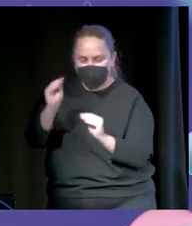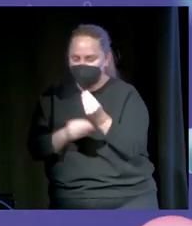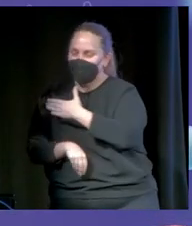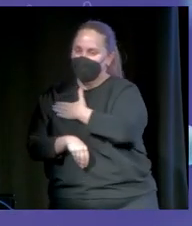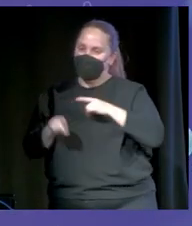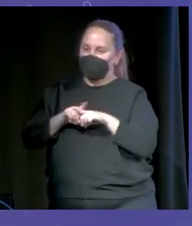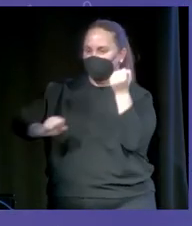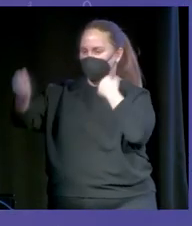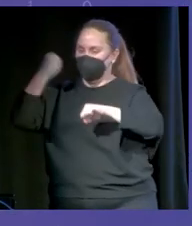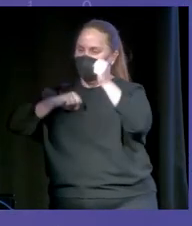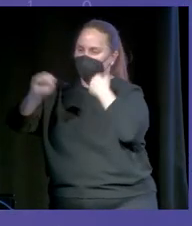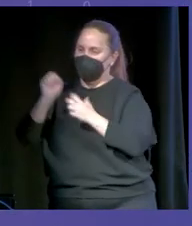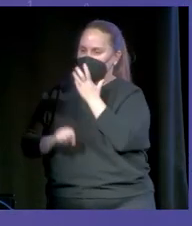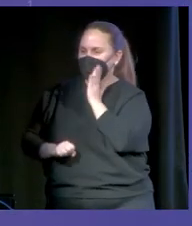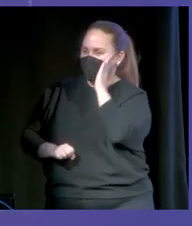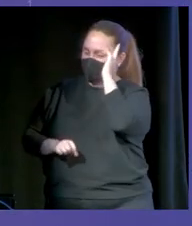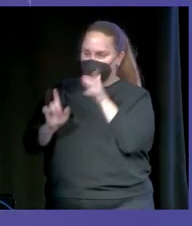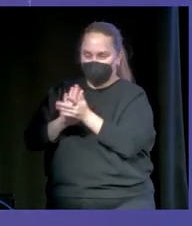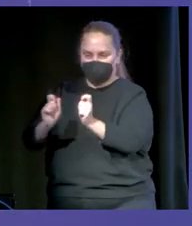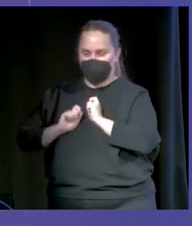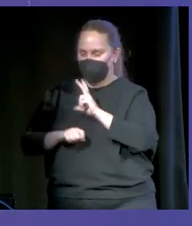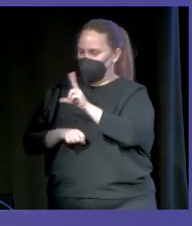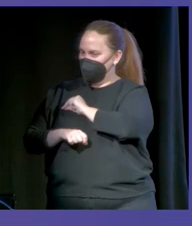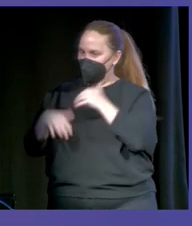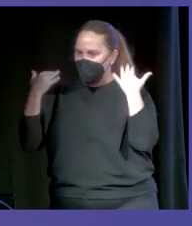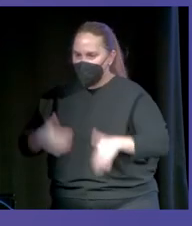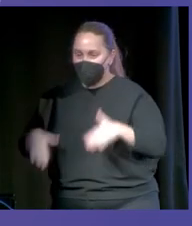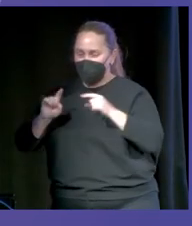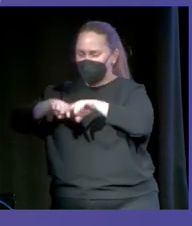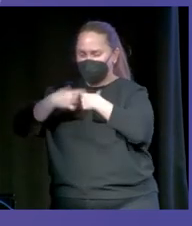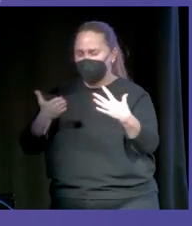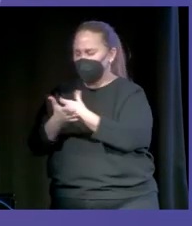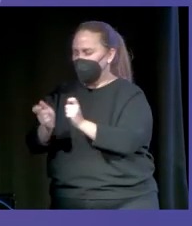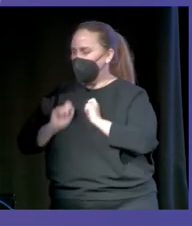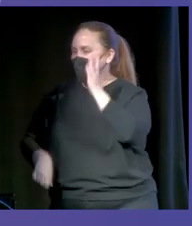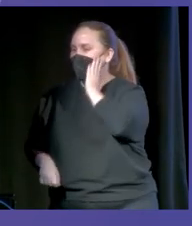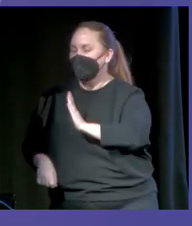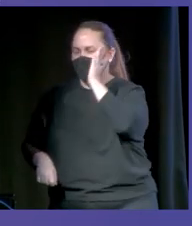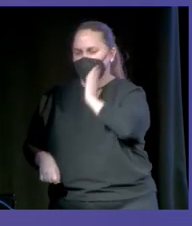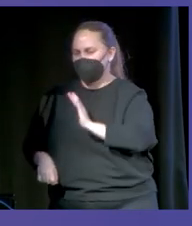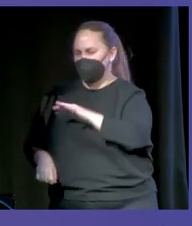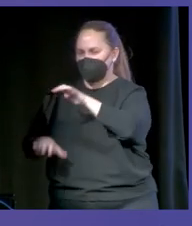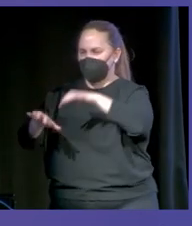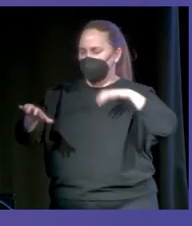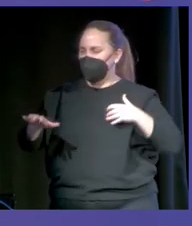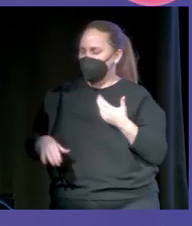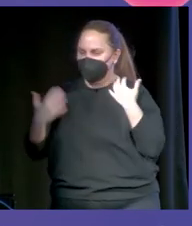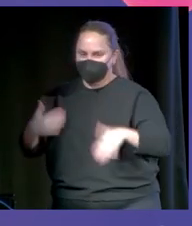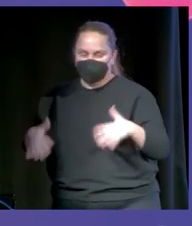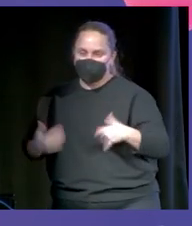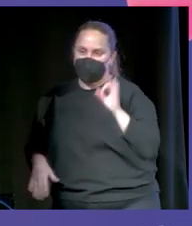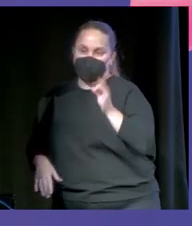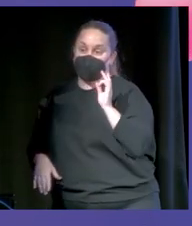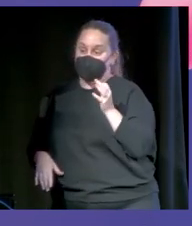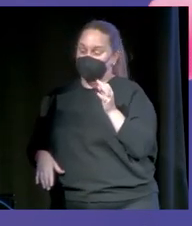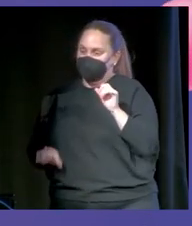super premio. Lo que he recibido de las familias es, en general, mucho cariño y he recibido mucho afecto. de verdad que es de